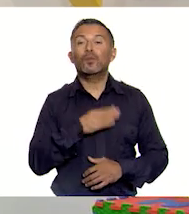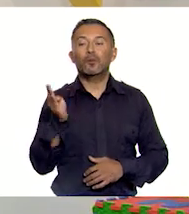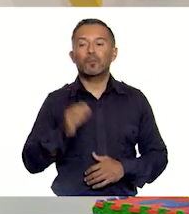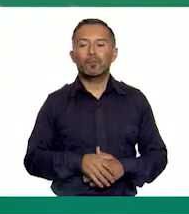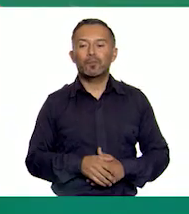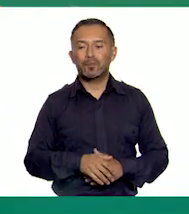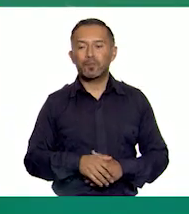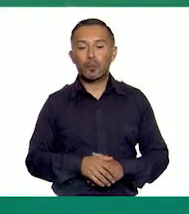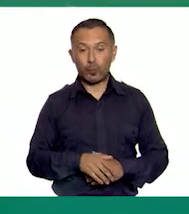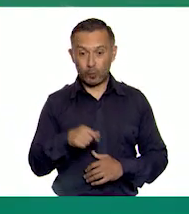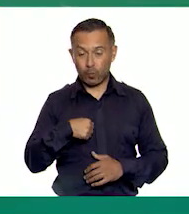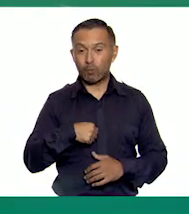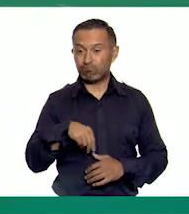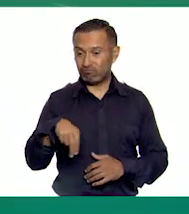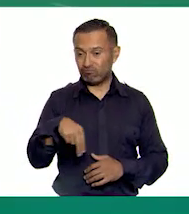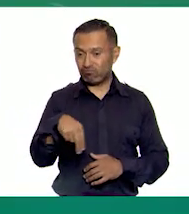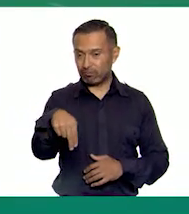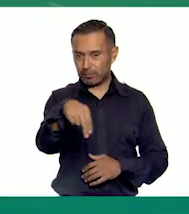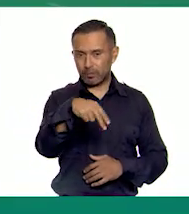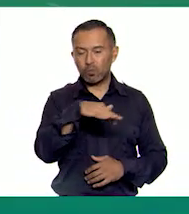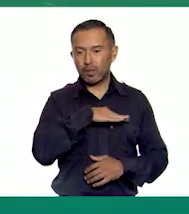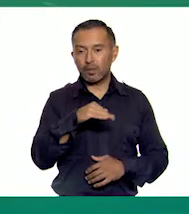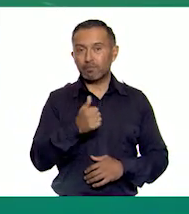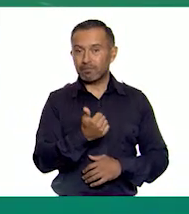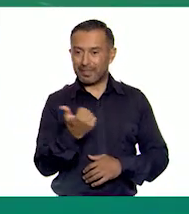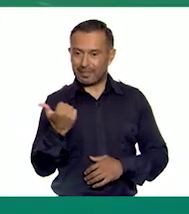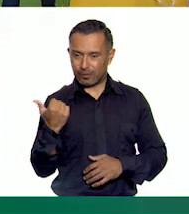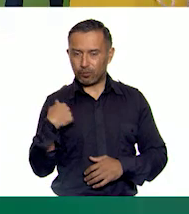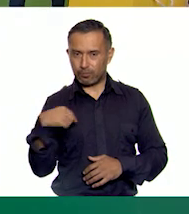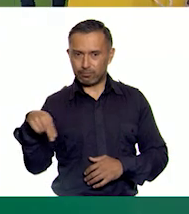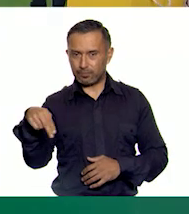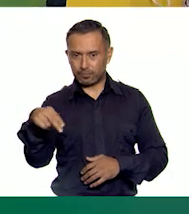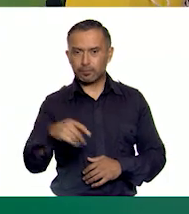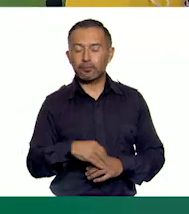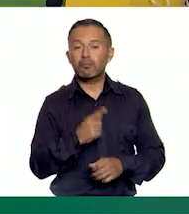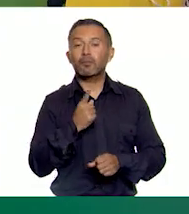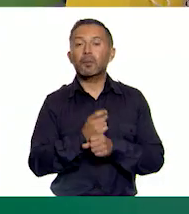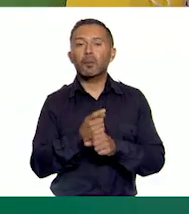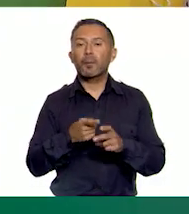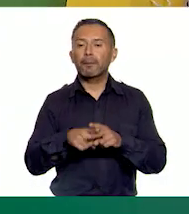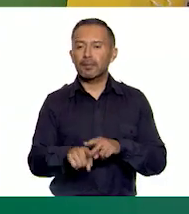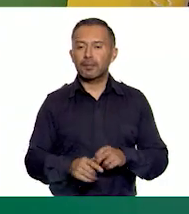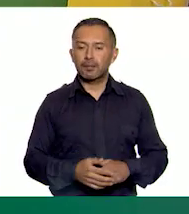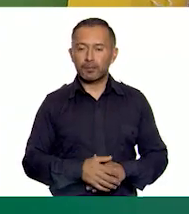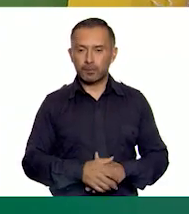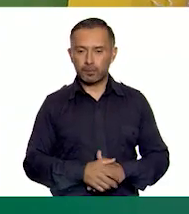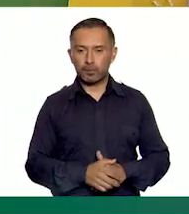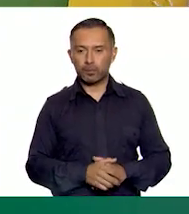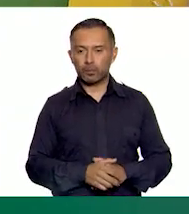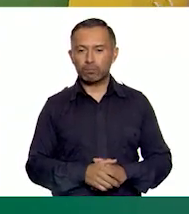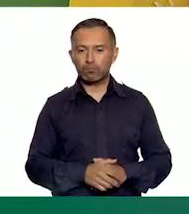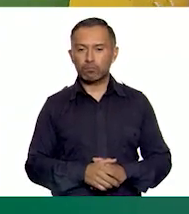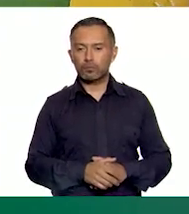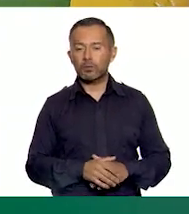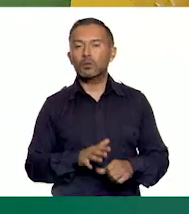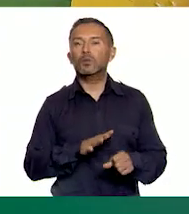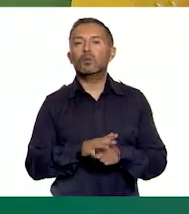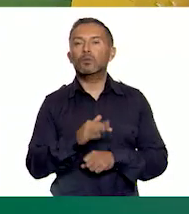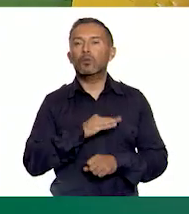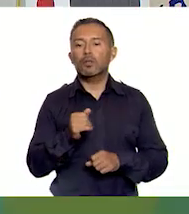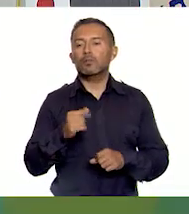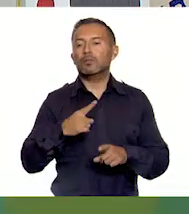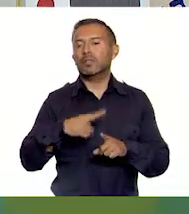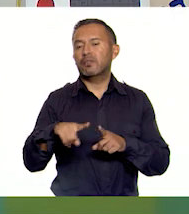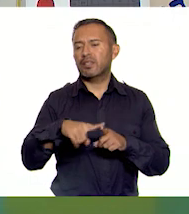también que nuestro recorrido puede empezar de este lado. Podríamos empezar a lo mejor haciendo un recorrido donde hagamos diferentes